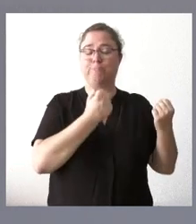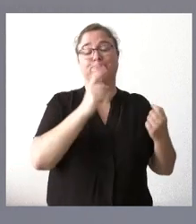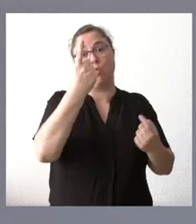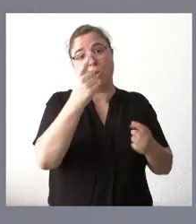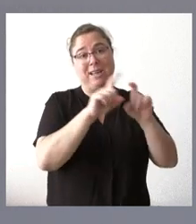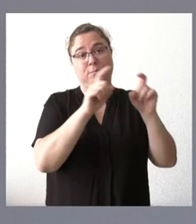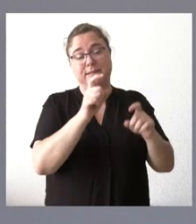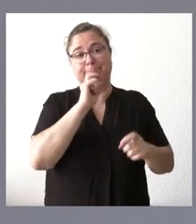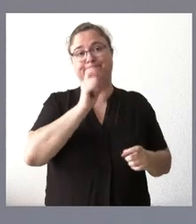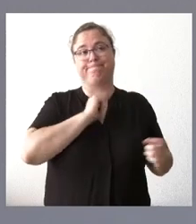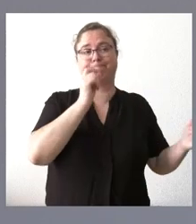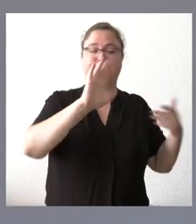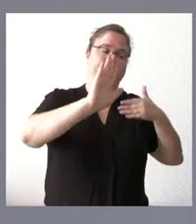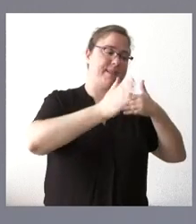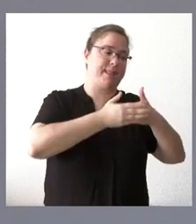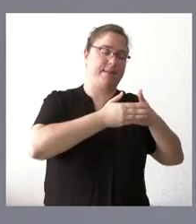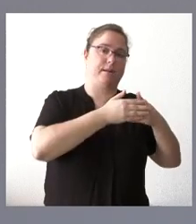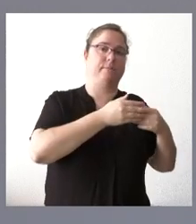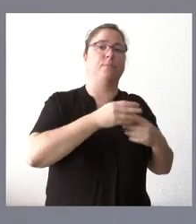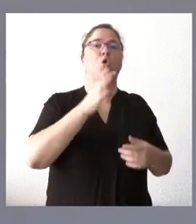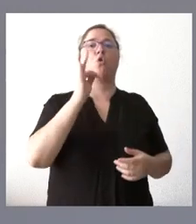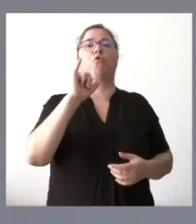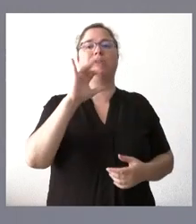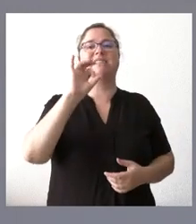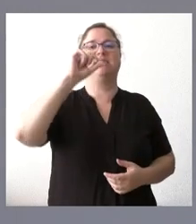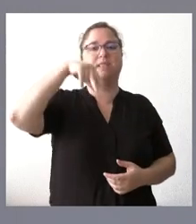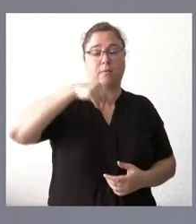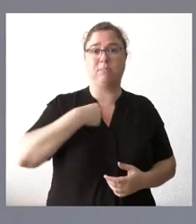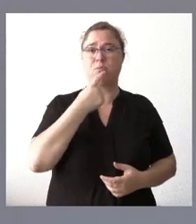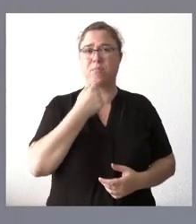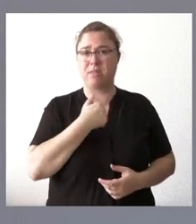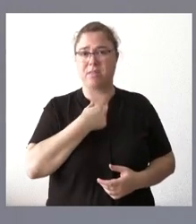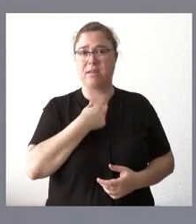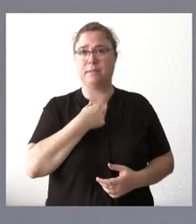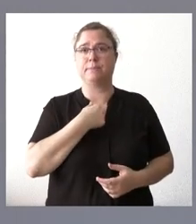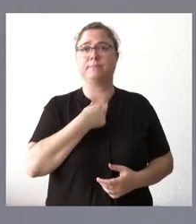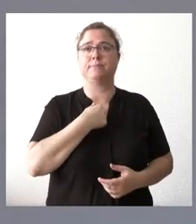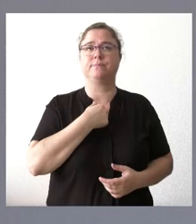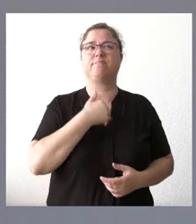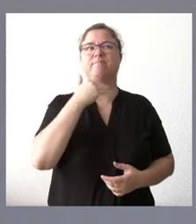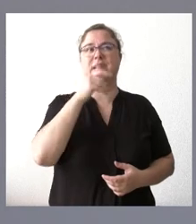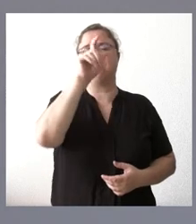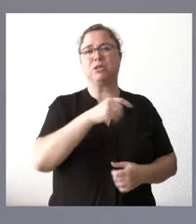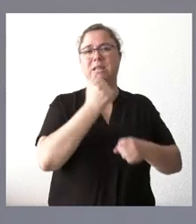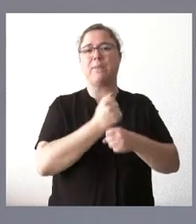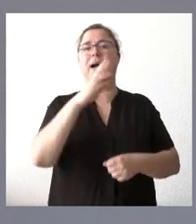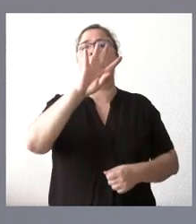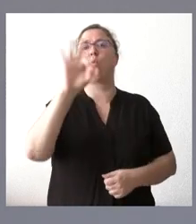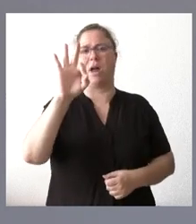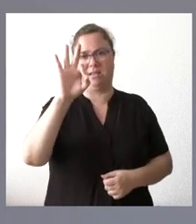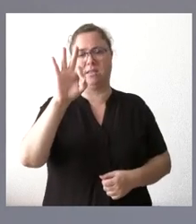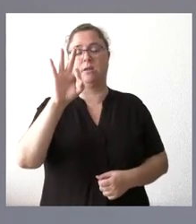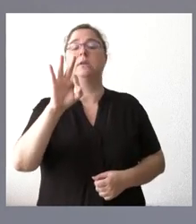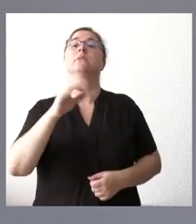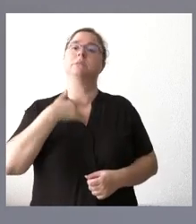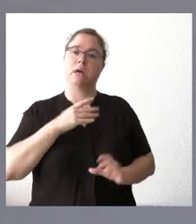su deseo de cerrar Fluid System, que es la que usted plantea con algo más de 40 trabajadores. La Junta de Castellón se ha reunido con el